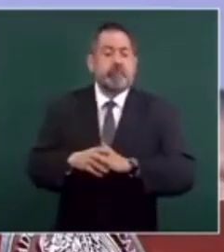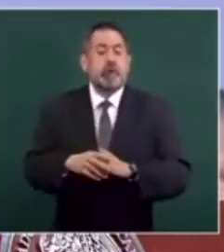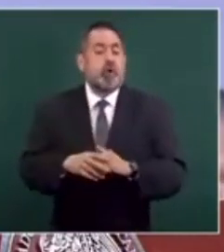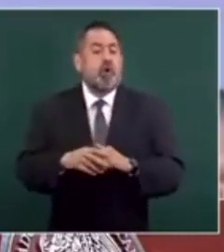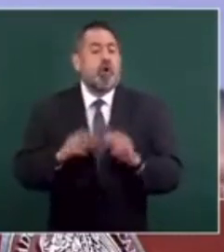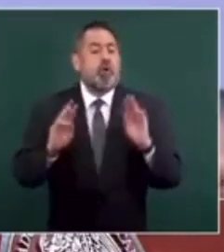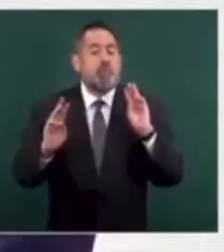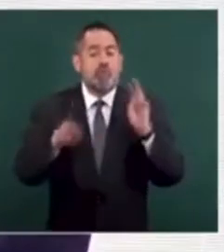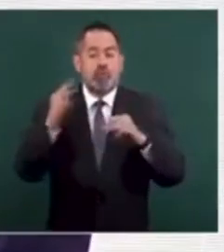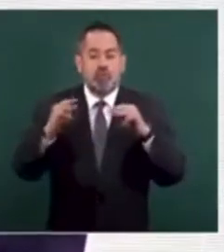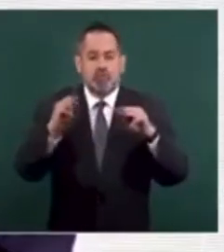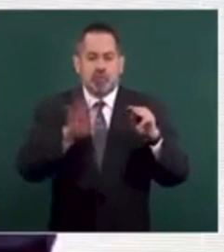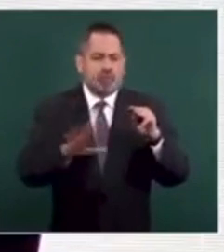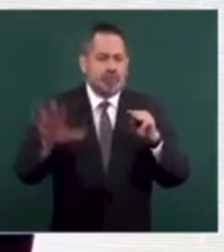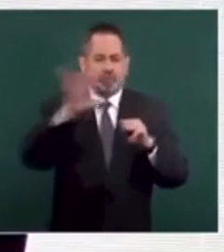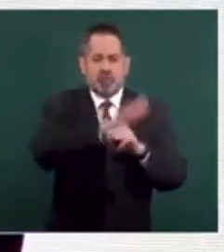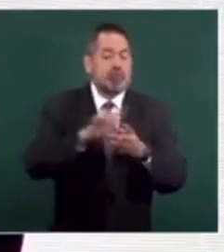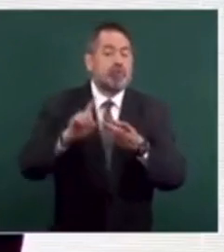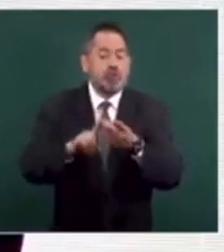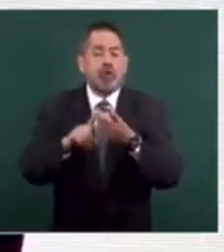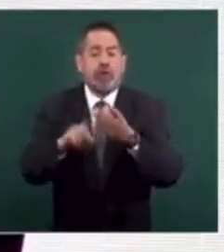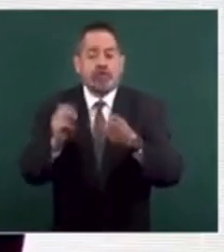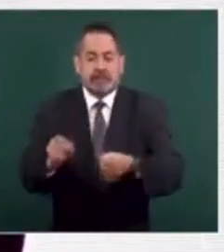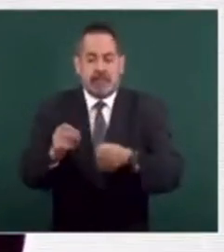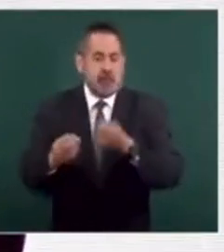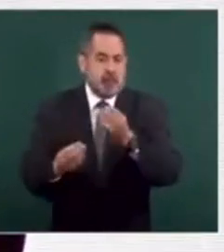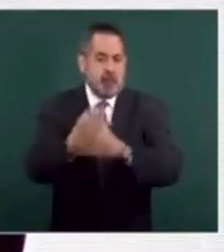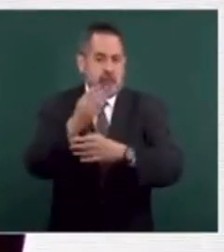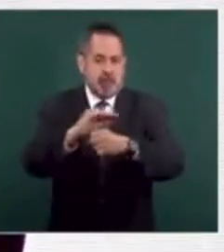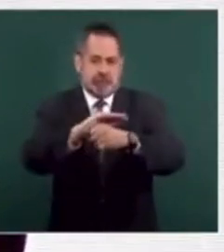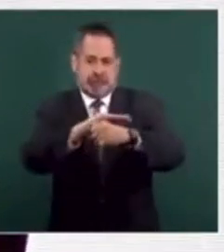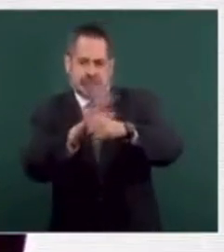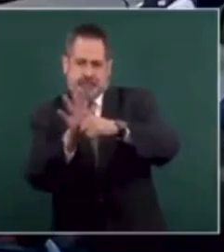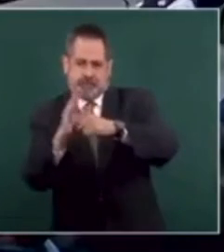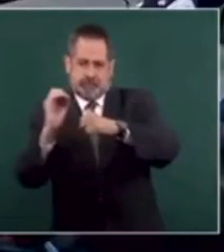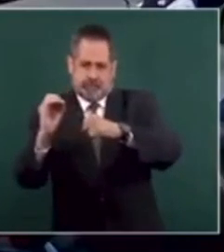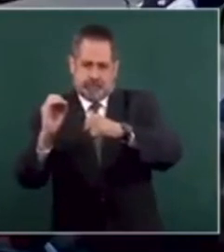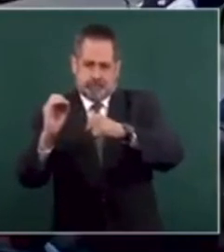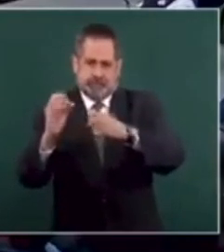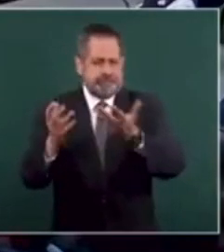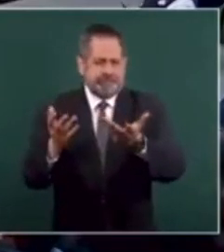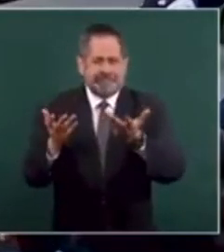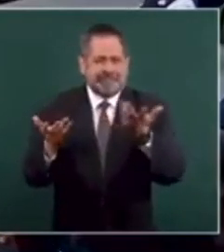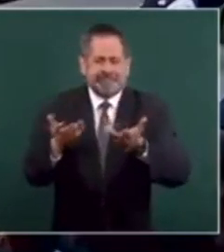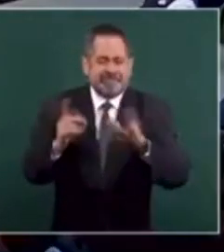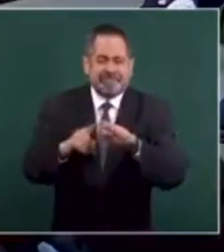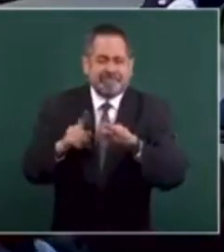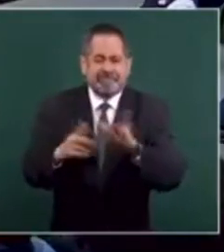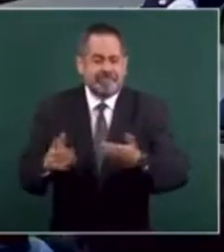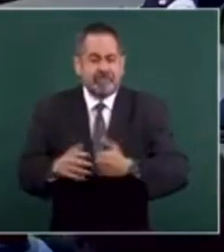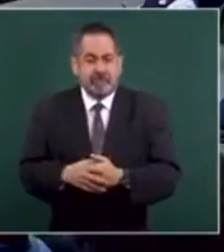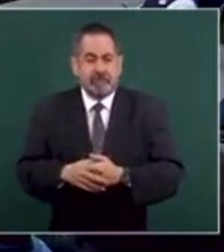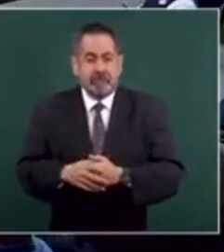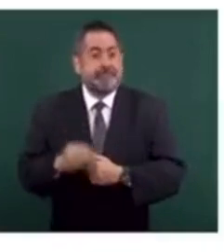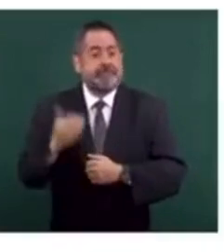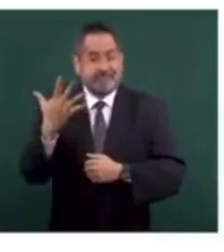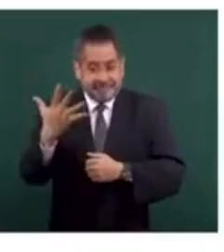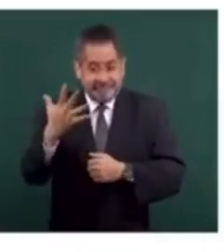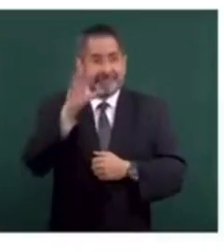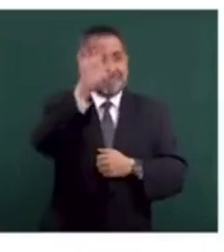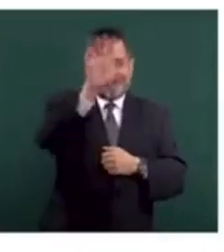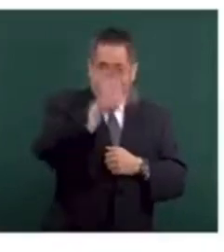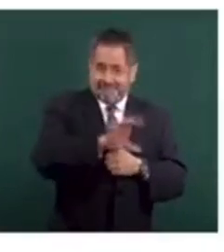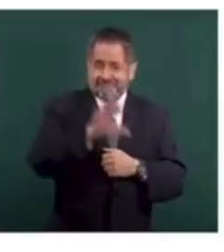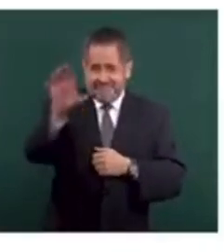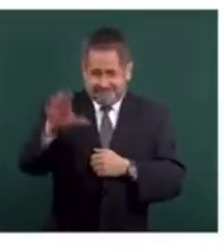en donde se muestra dónde hay identificación de la variable Omicron hasta el momento. Es en los cinco continentes.